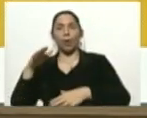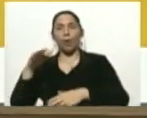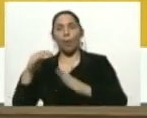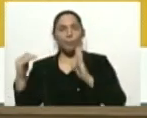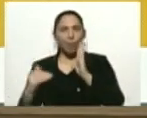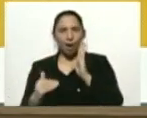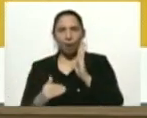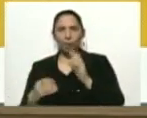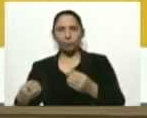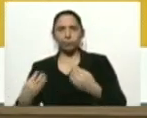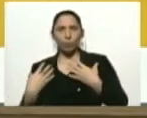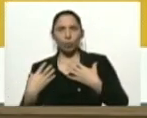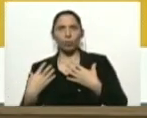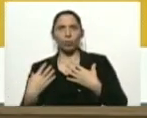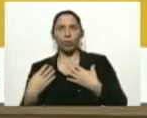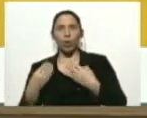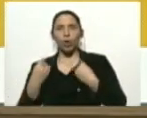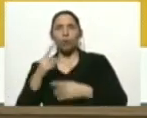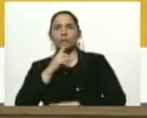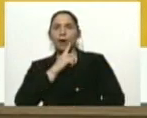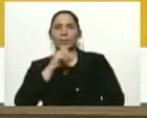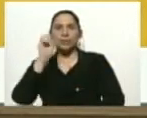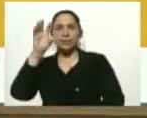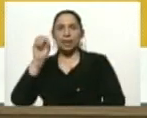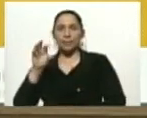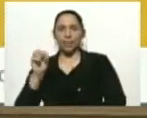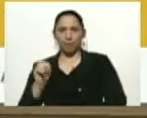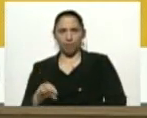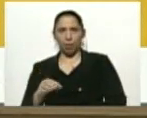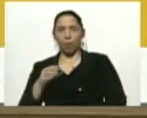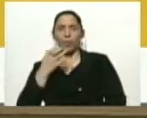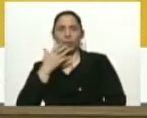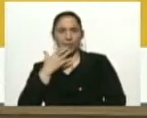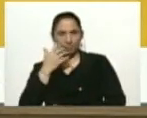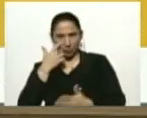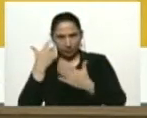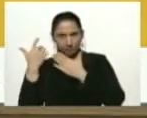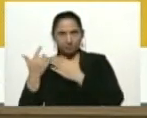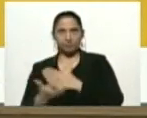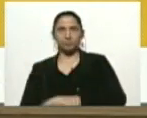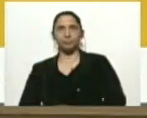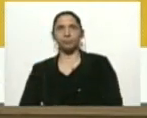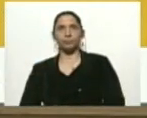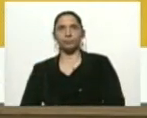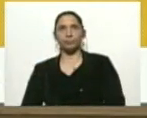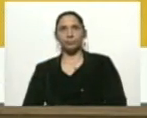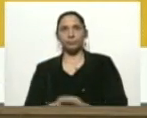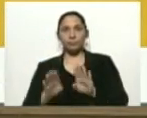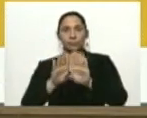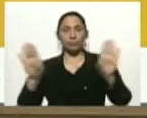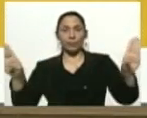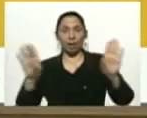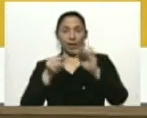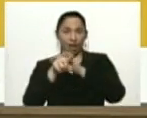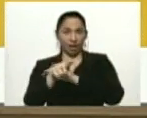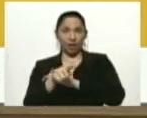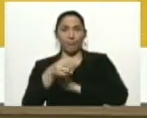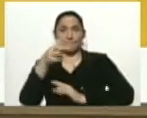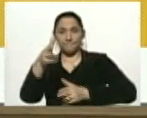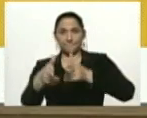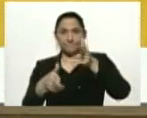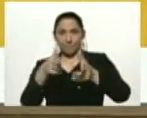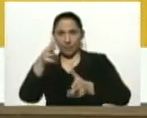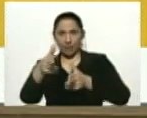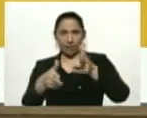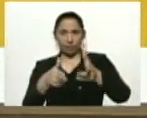contagio, lo que llaman los semáforos. Voy a poner un ejemplo. Los ascensores, el metro,